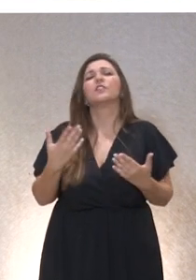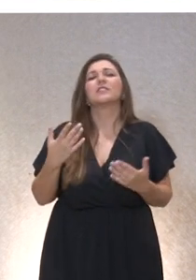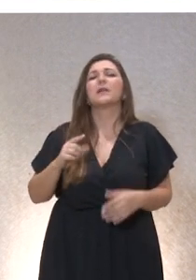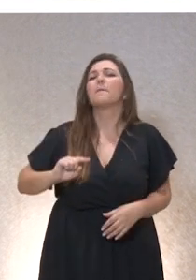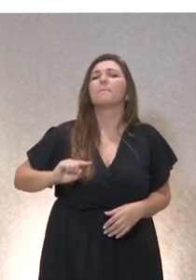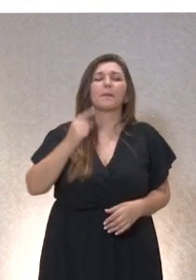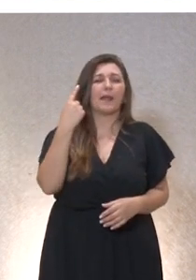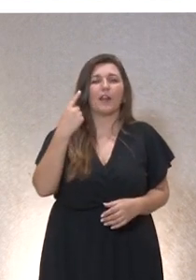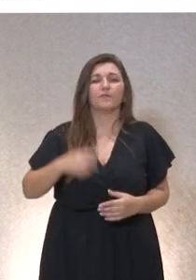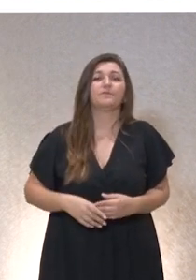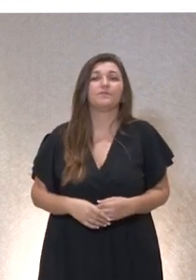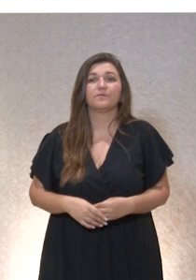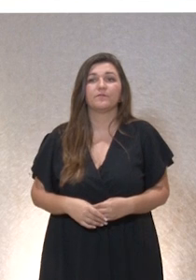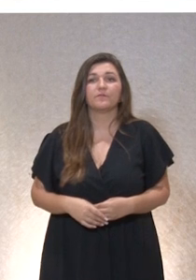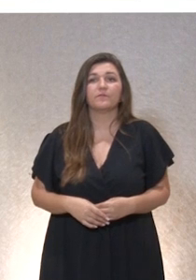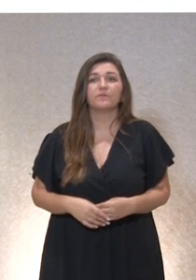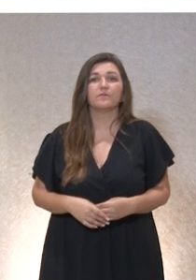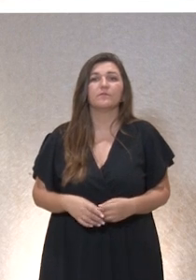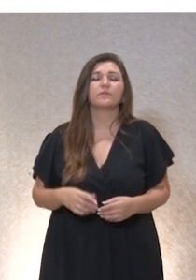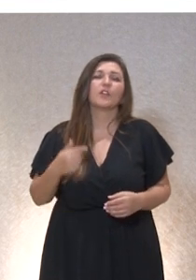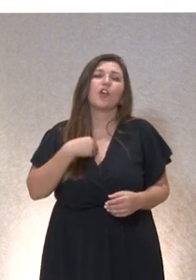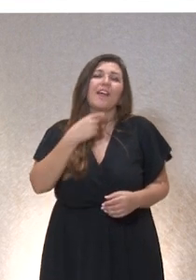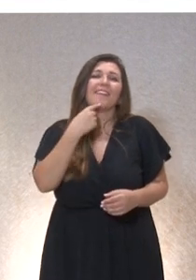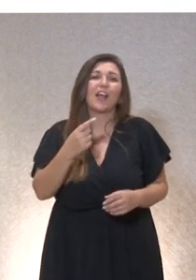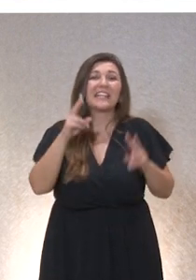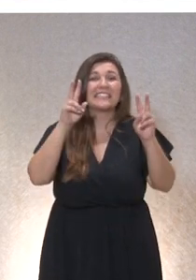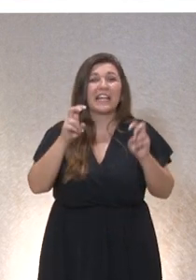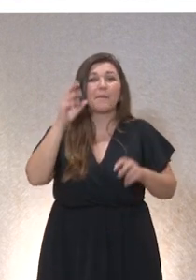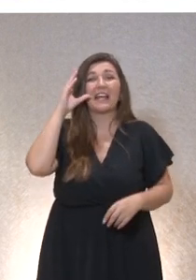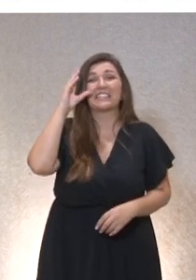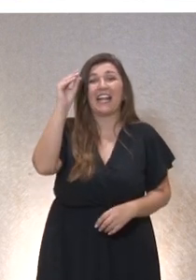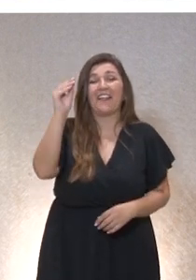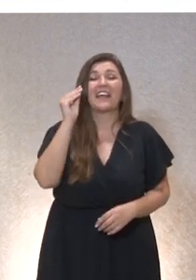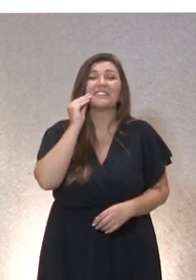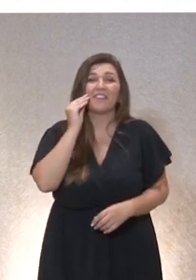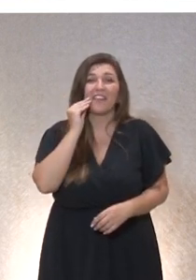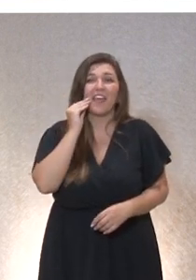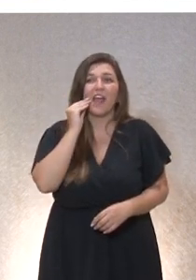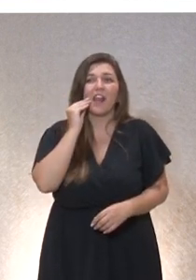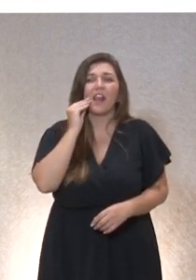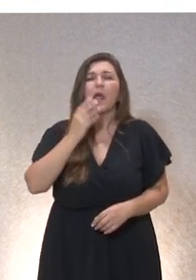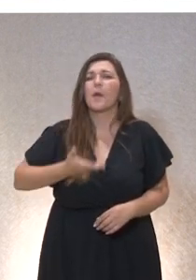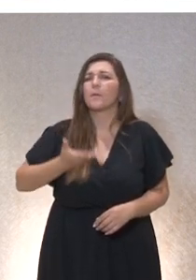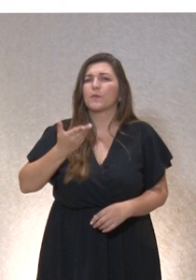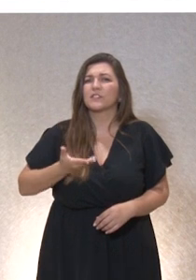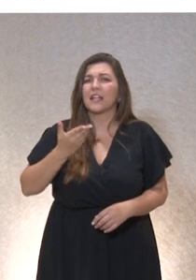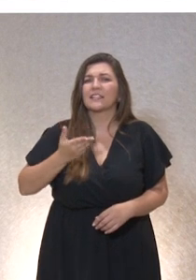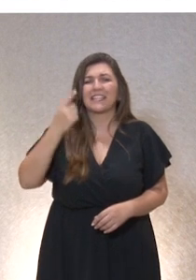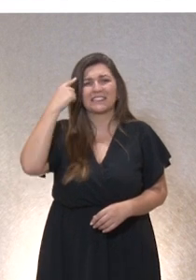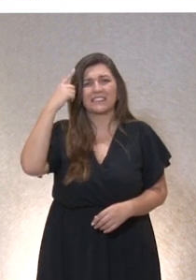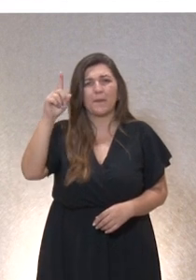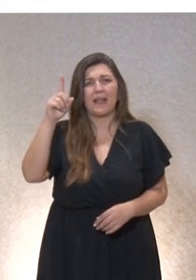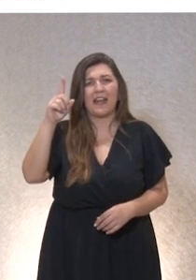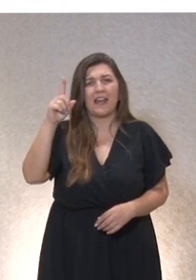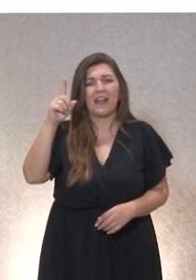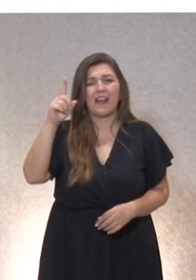lugar, cuando hablamos o cuando les planteo el tema de la inteligencia artificial hay una cuestión clave y es la distinción entre datos